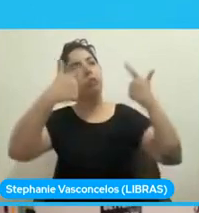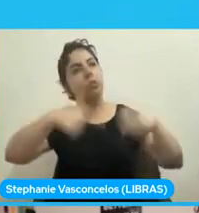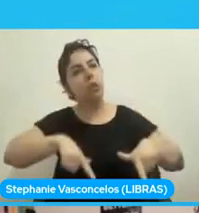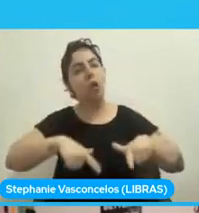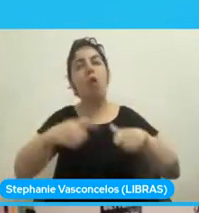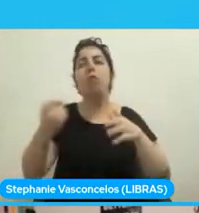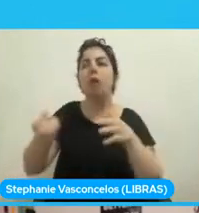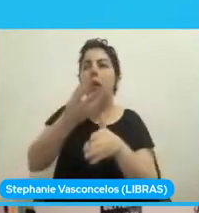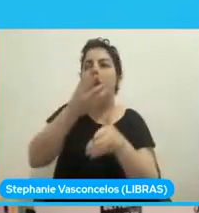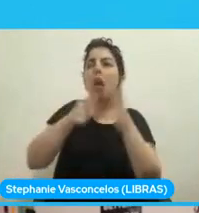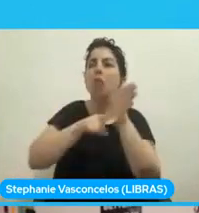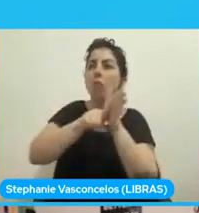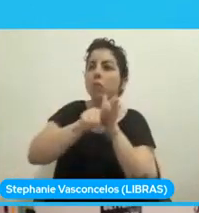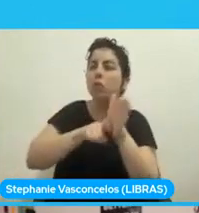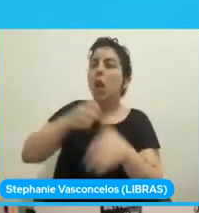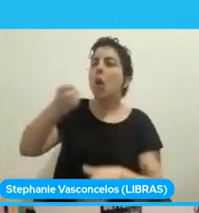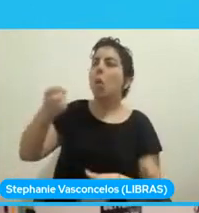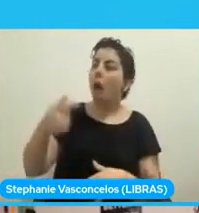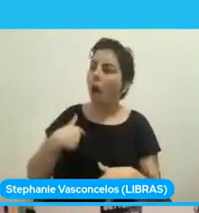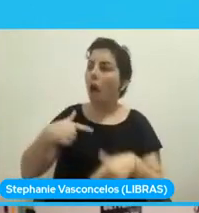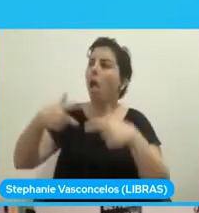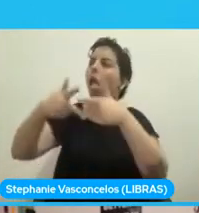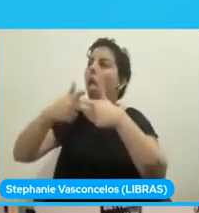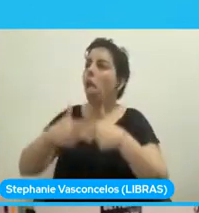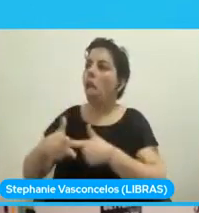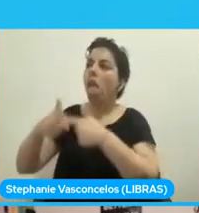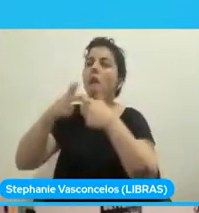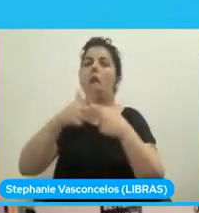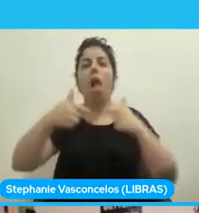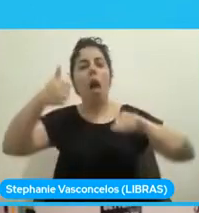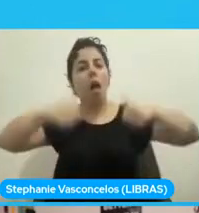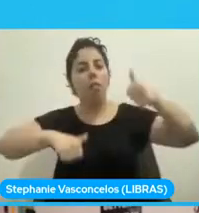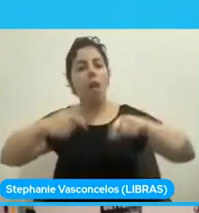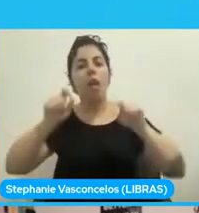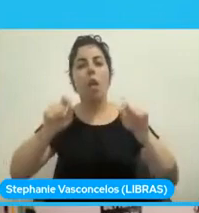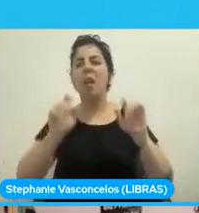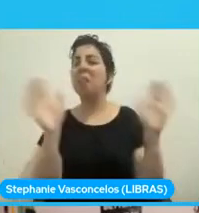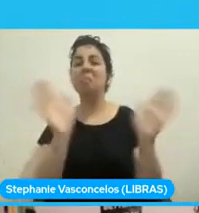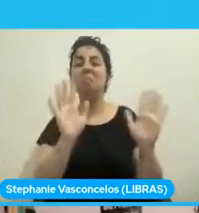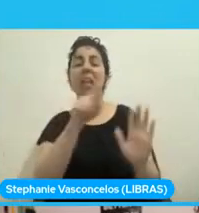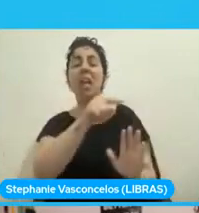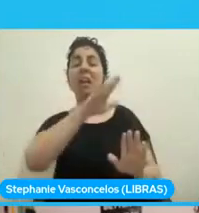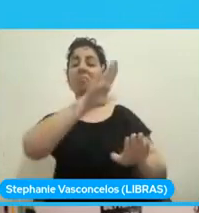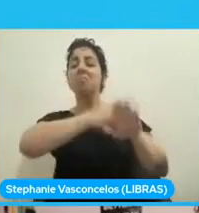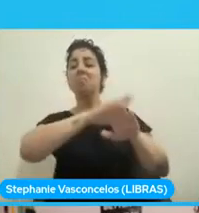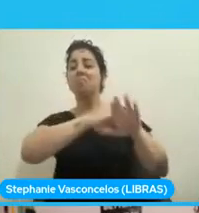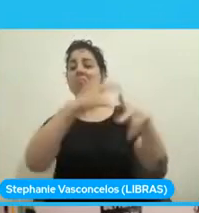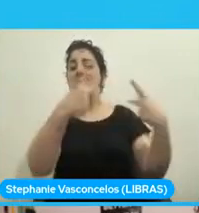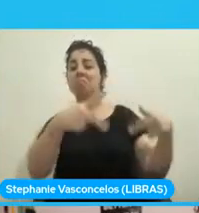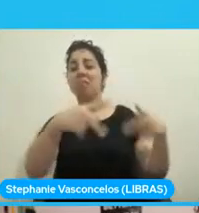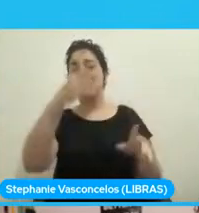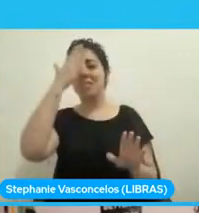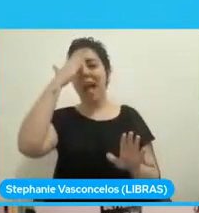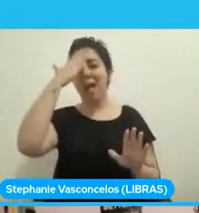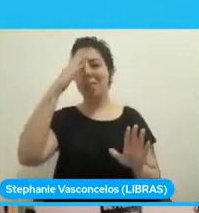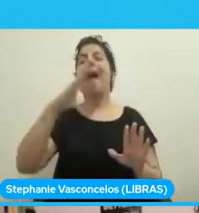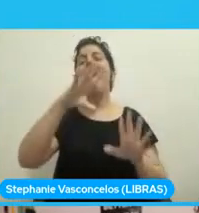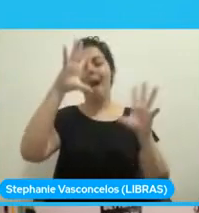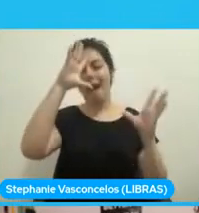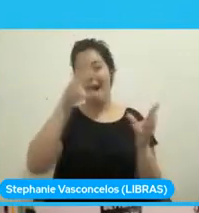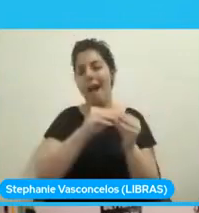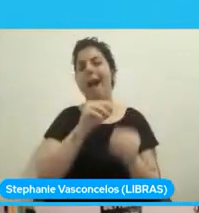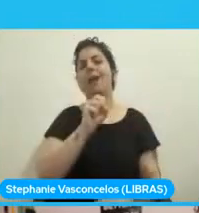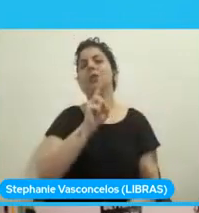llame la función, que en este caso sería la función suma. Entonces, volviendo a la presentación.